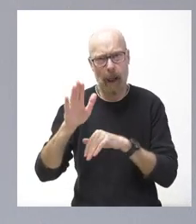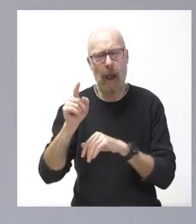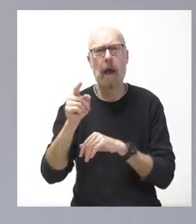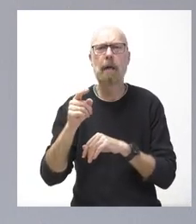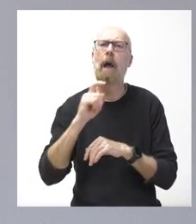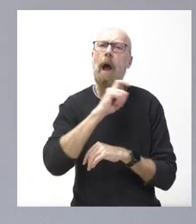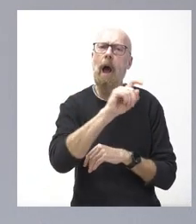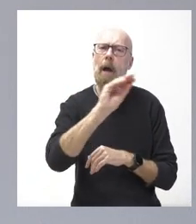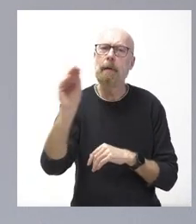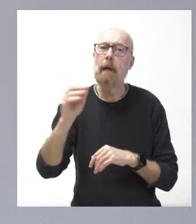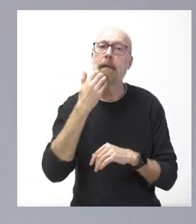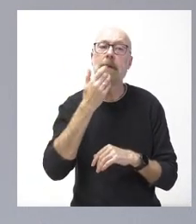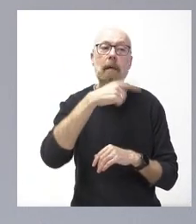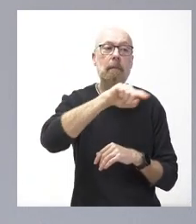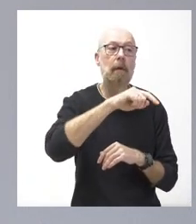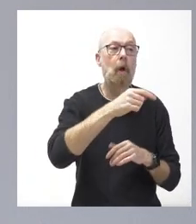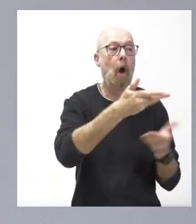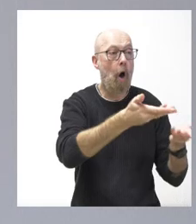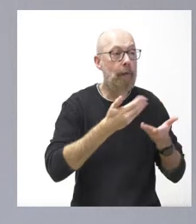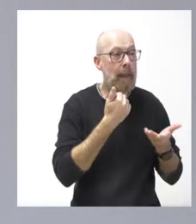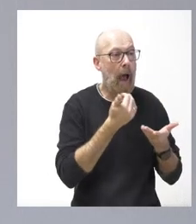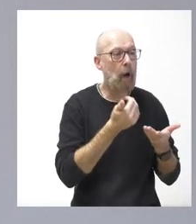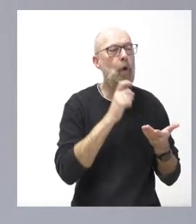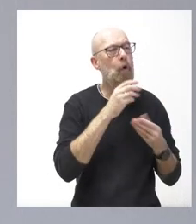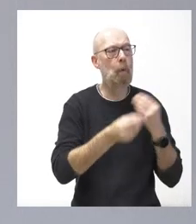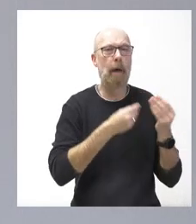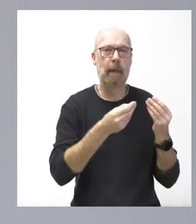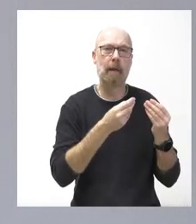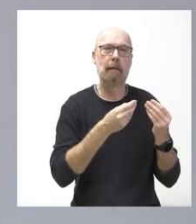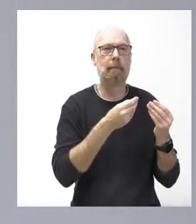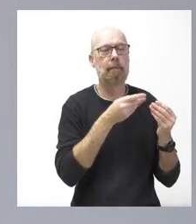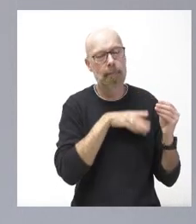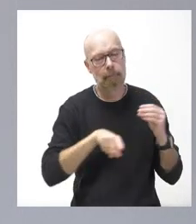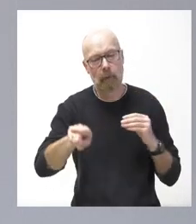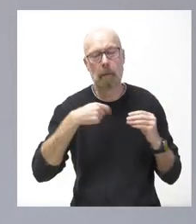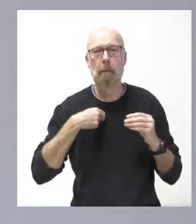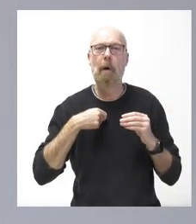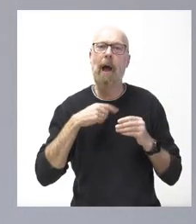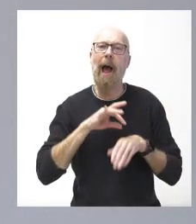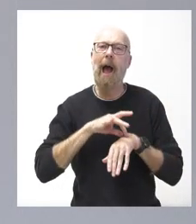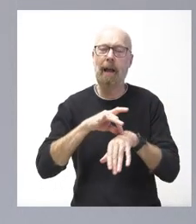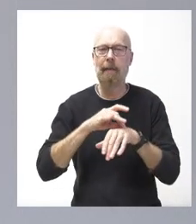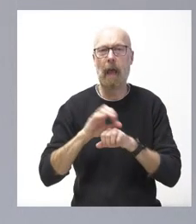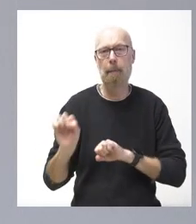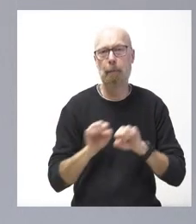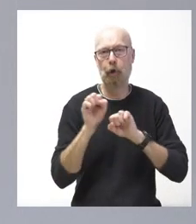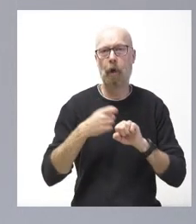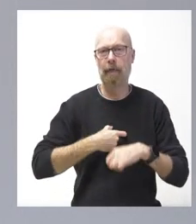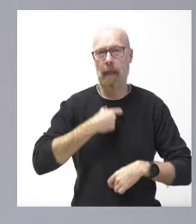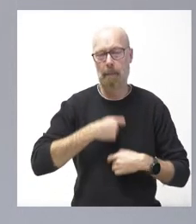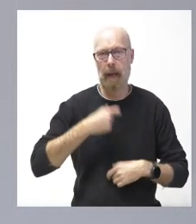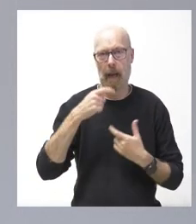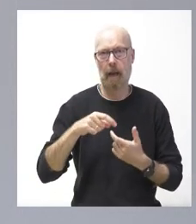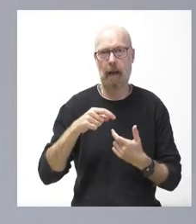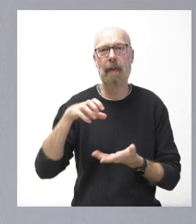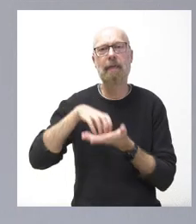alguna aportación o ofrecimiento se realice canalizado a través de la Agencia de Protección Civil de Castilla y León, a través del Centro de Coordinación de Emergencias, que